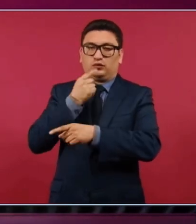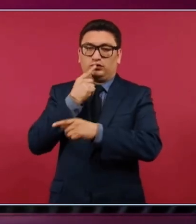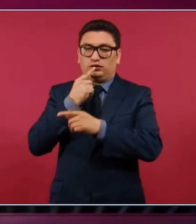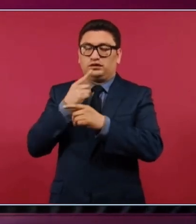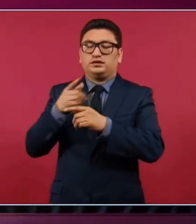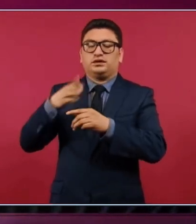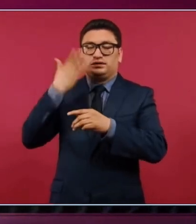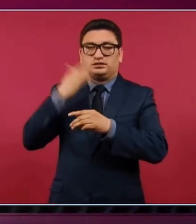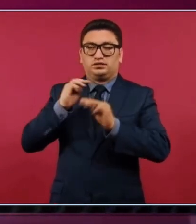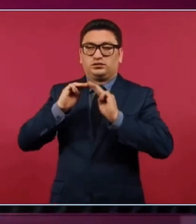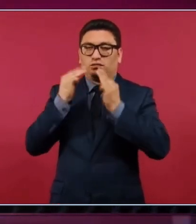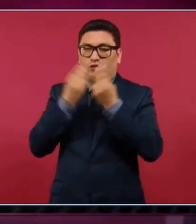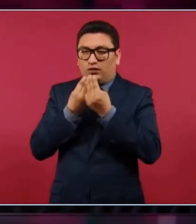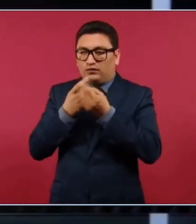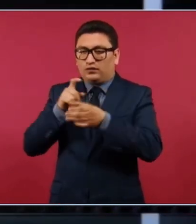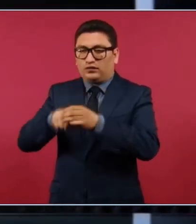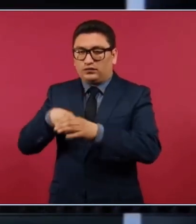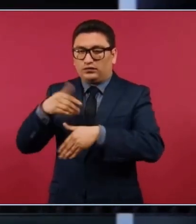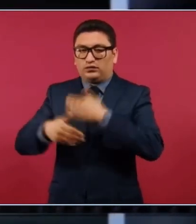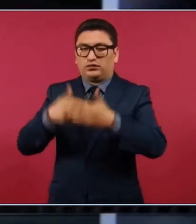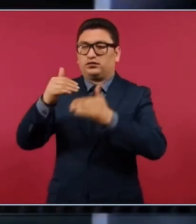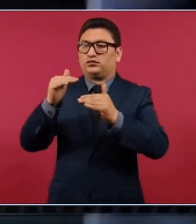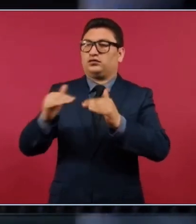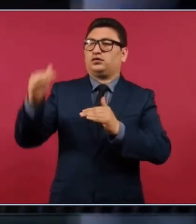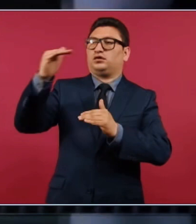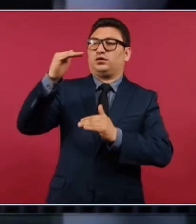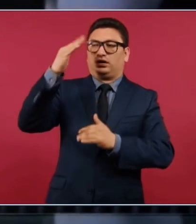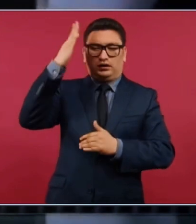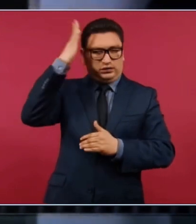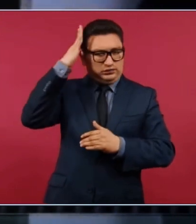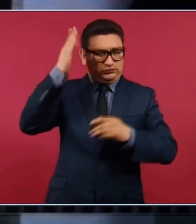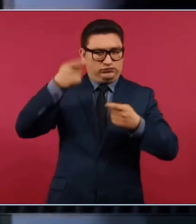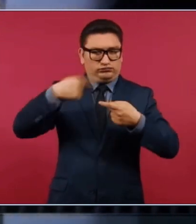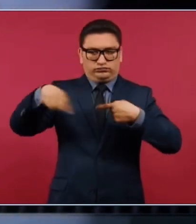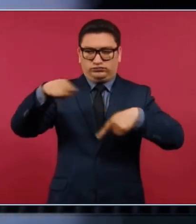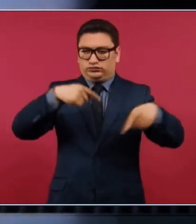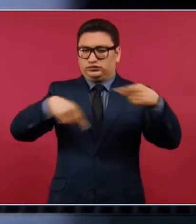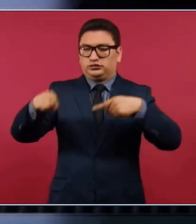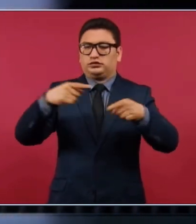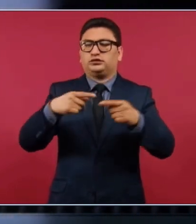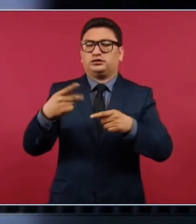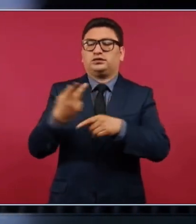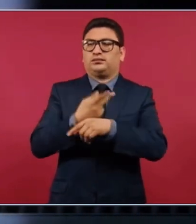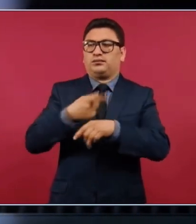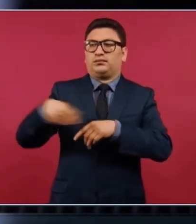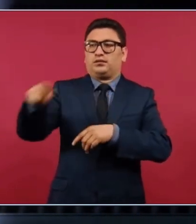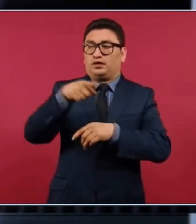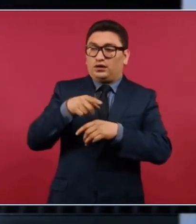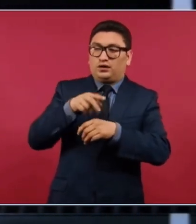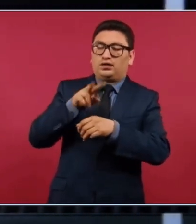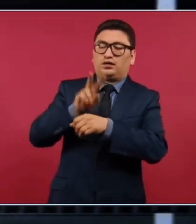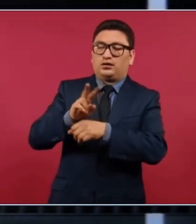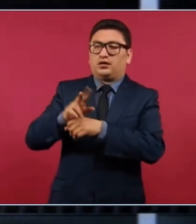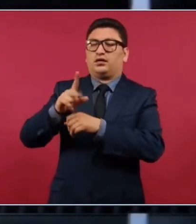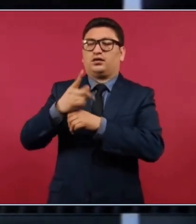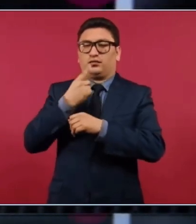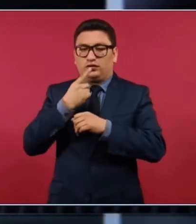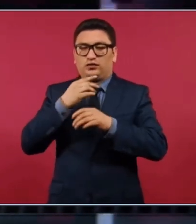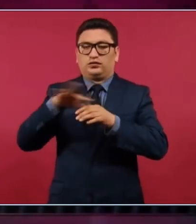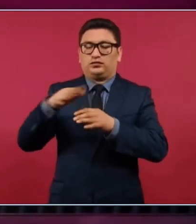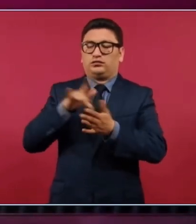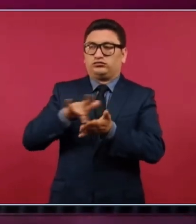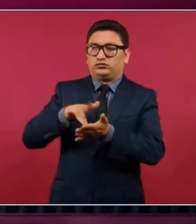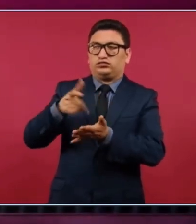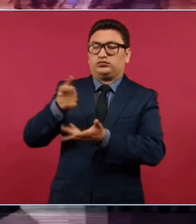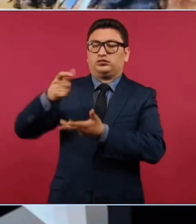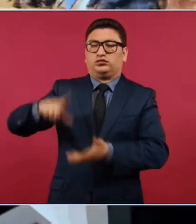y terminan con el capo, dando órdenes a los encargados de perseguirlo, financiando presidentes.